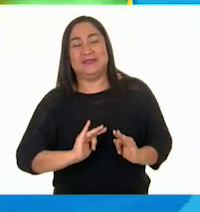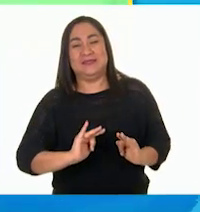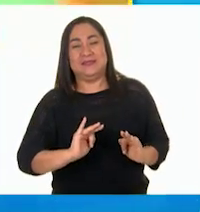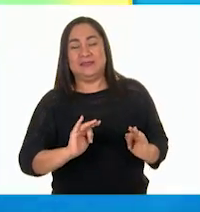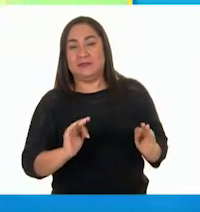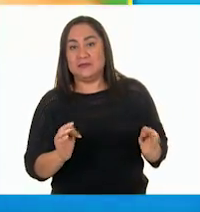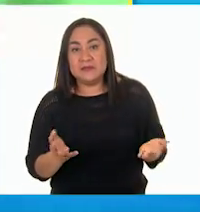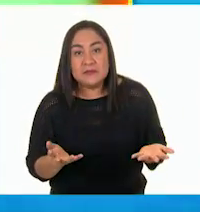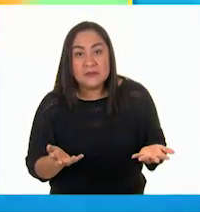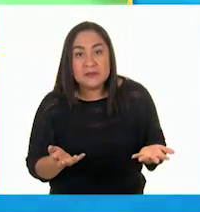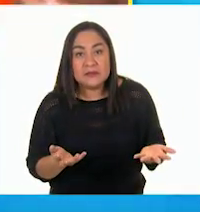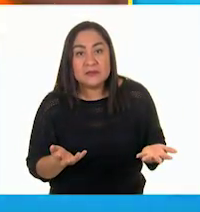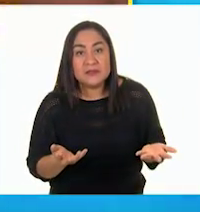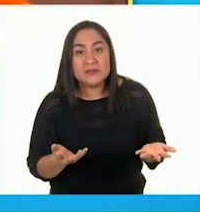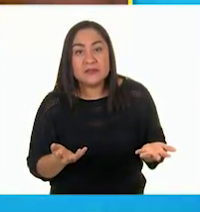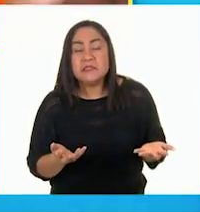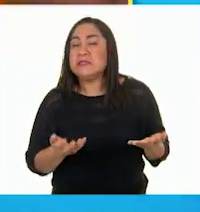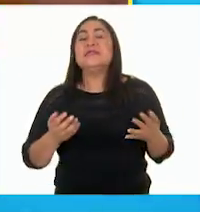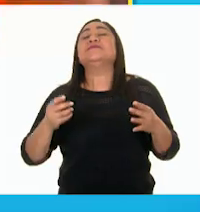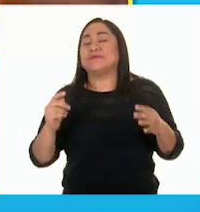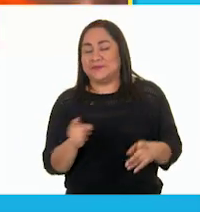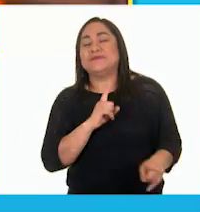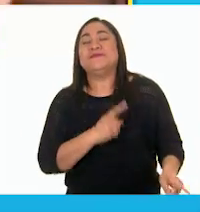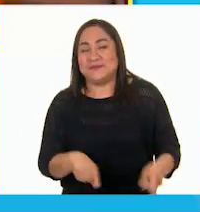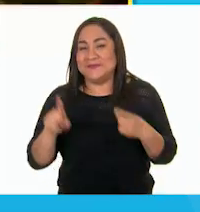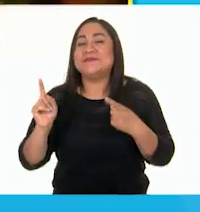¡Ahhh! ¡Ahhh!